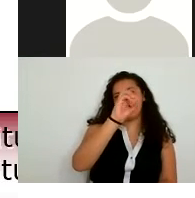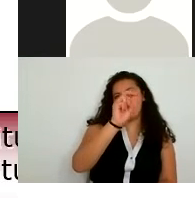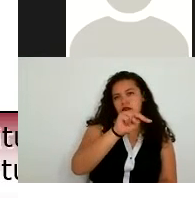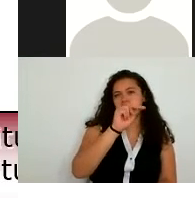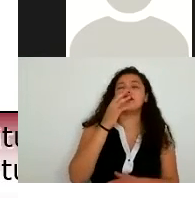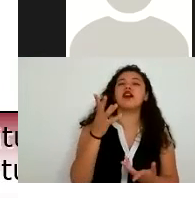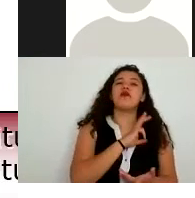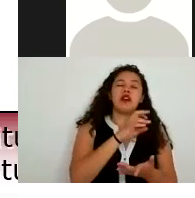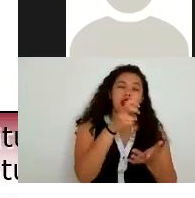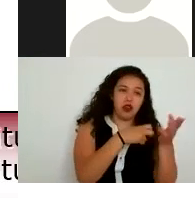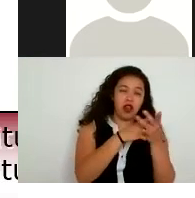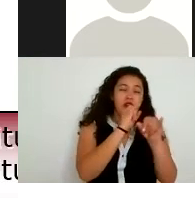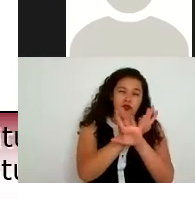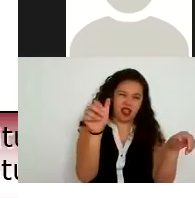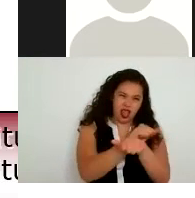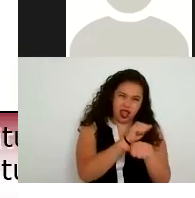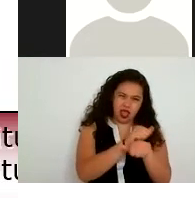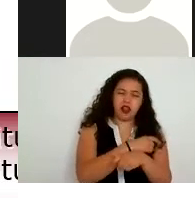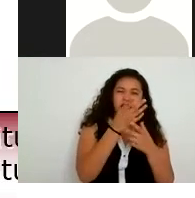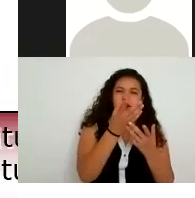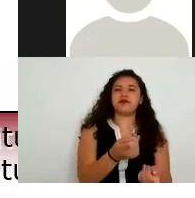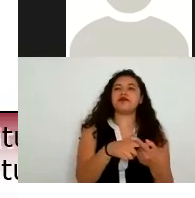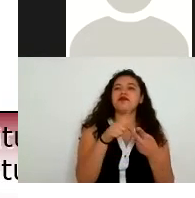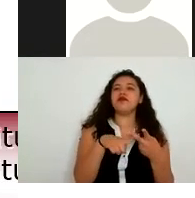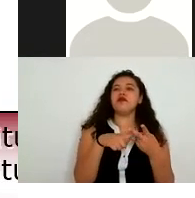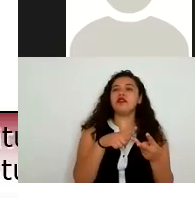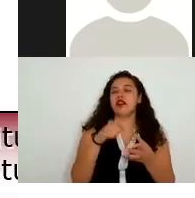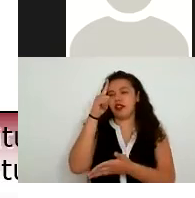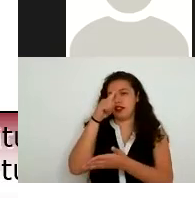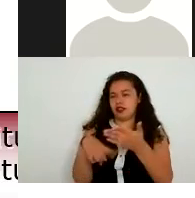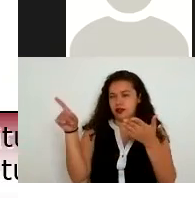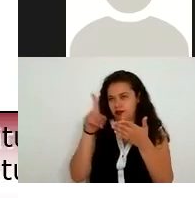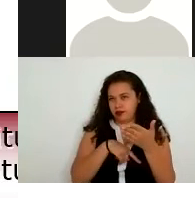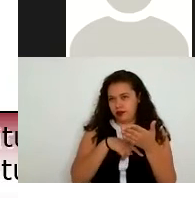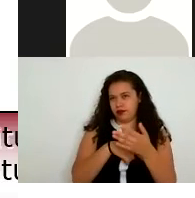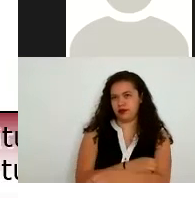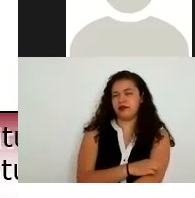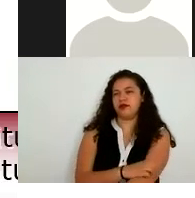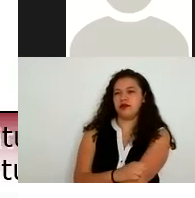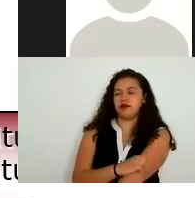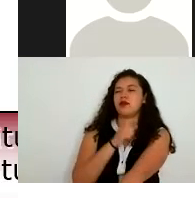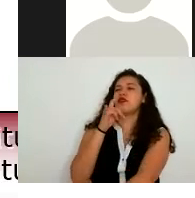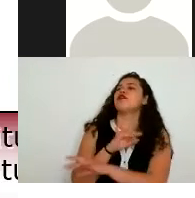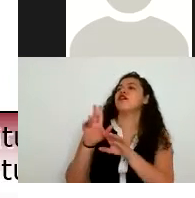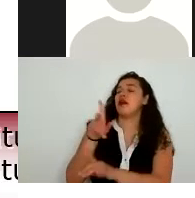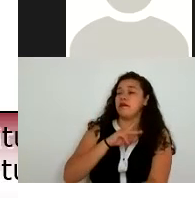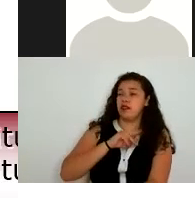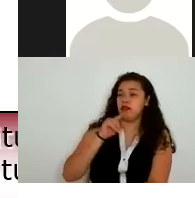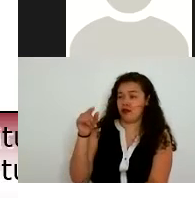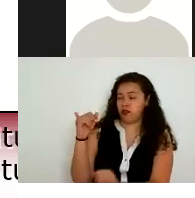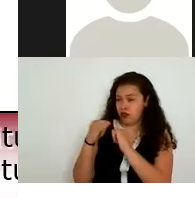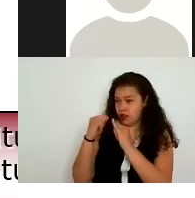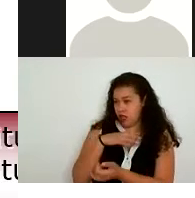actualicen el acceso que se llama cancelación es que tú tienes un dato personal mío tu institución o tu cualquier